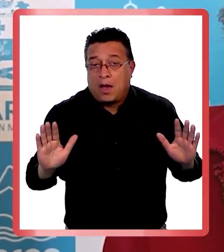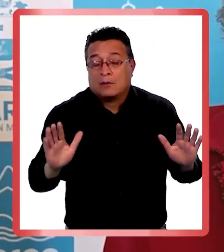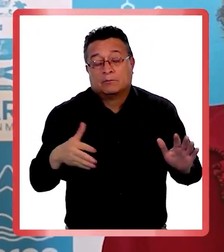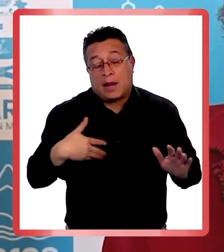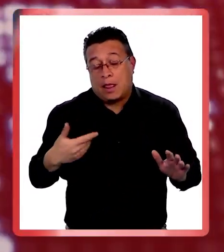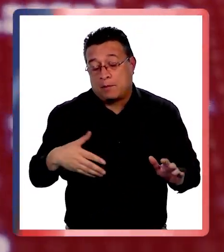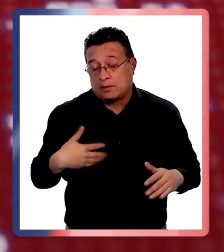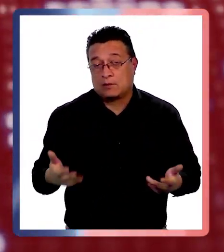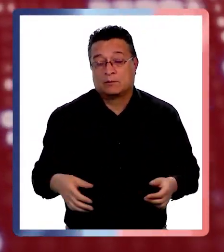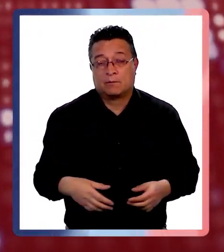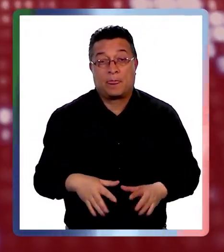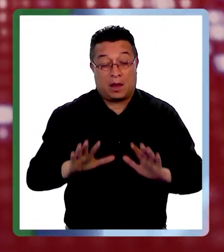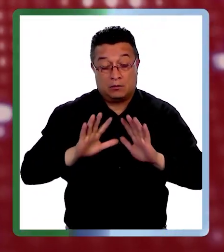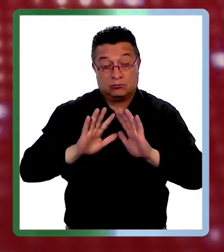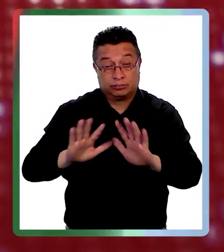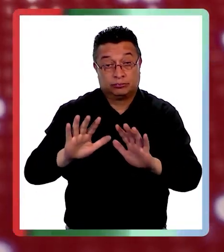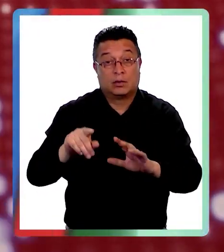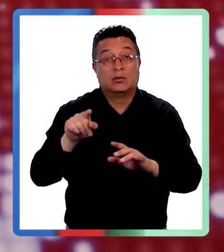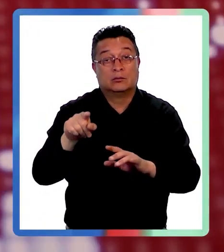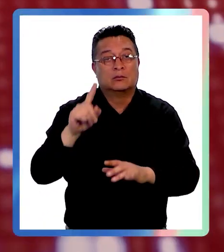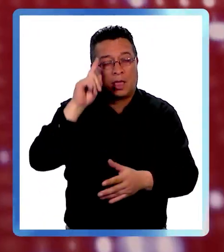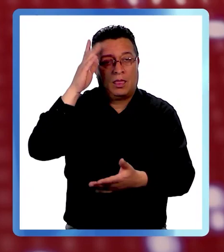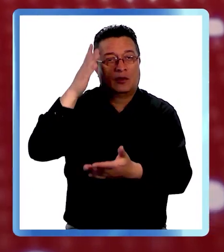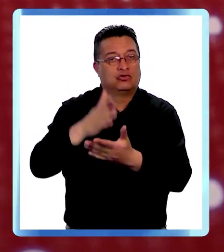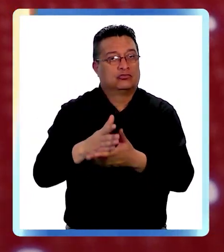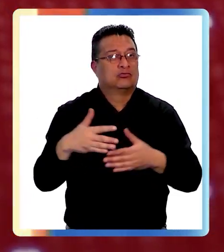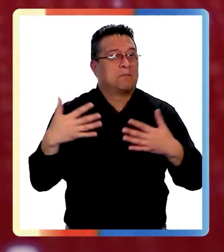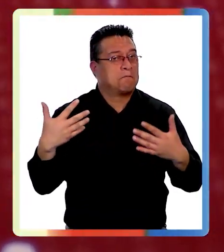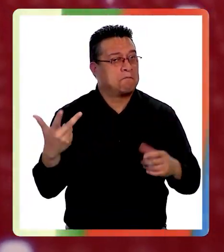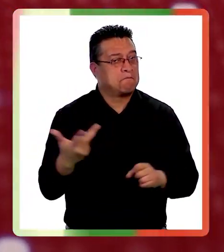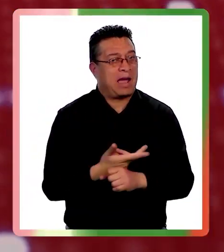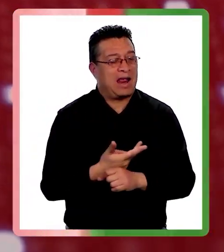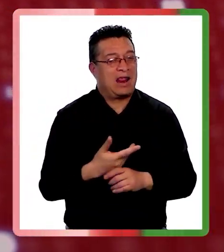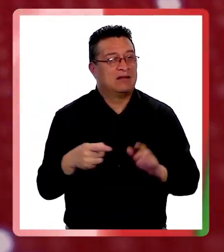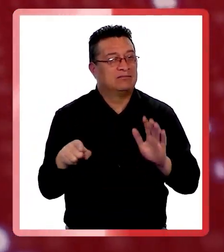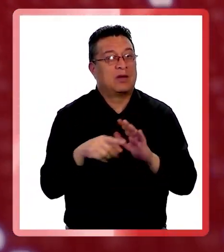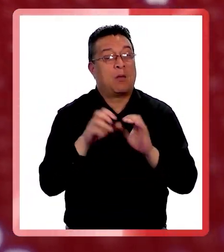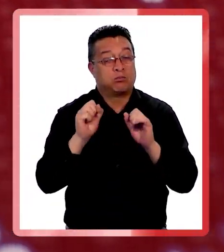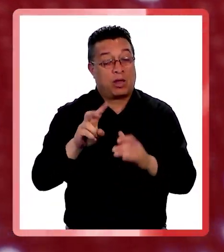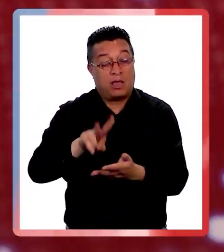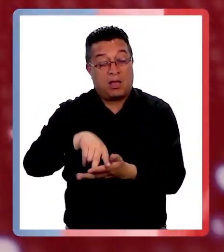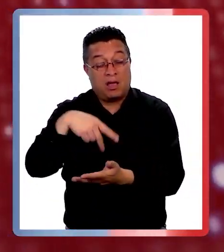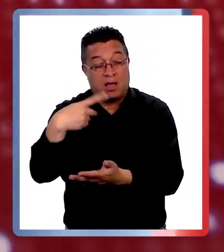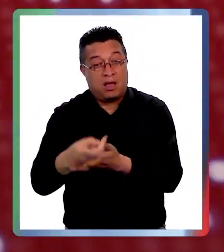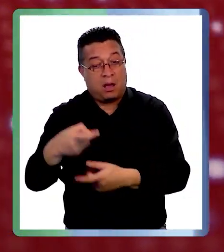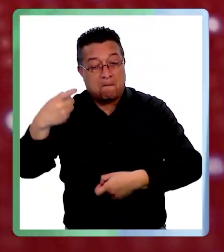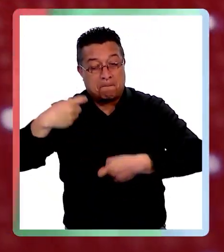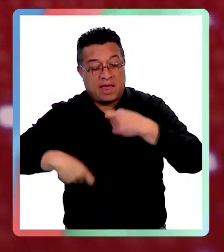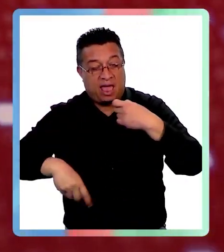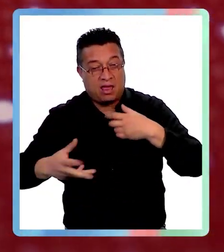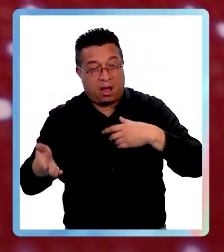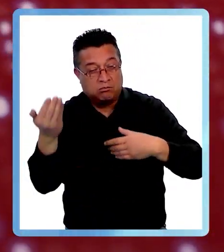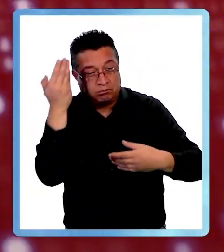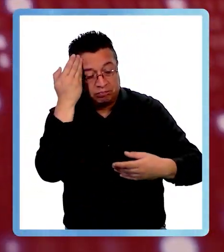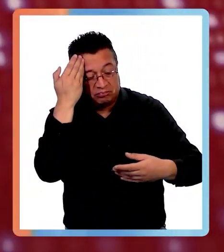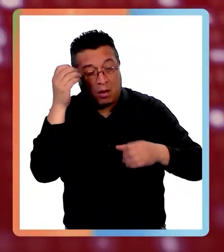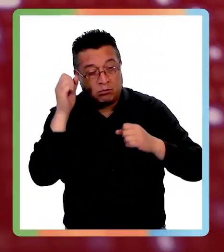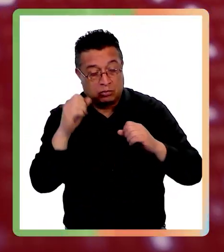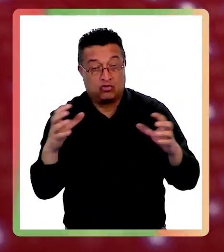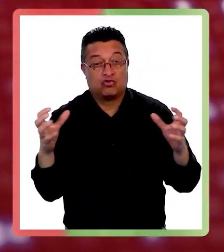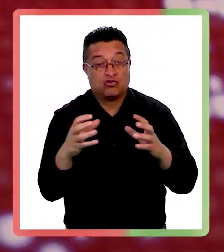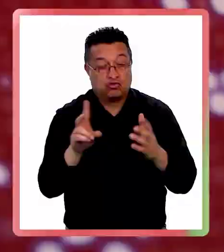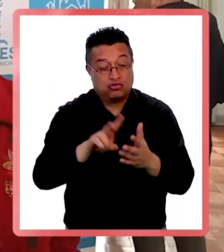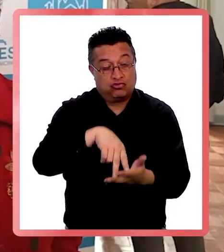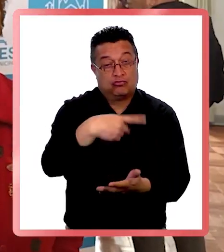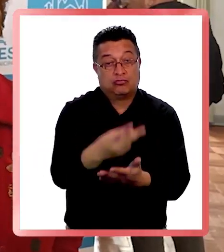lamentable Empujarlo fue una decisión temeraria porque pudo haber caído en las piedras en la bajada o haberse golpeado fuerte